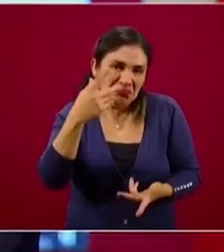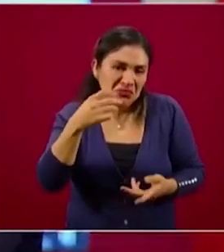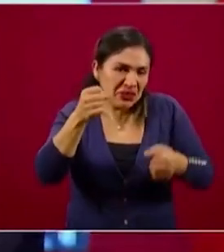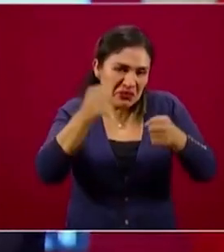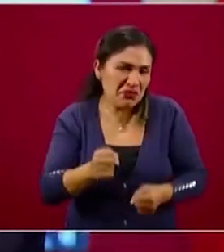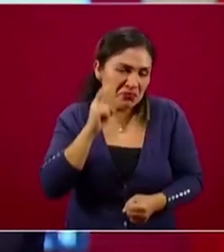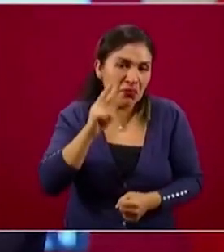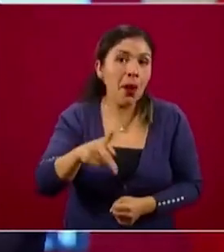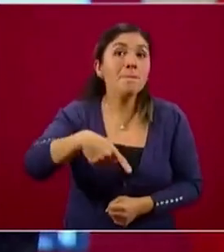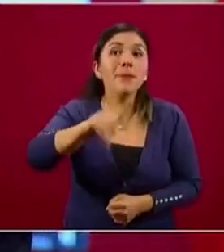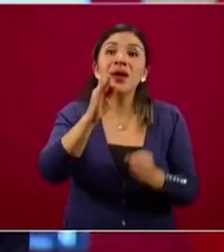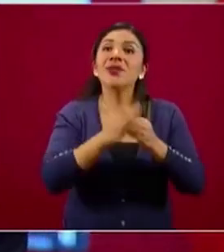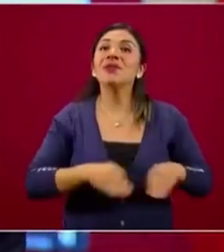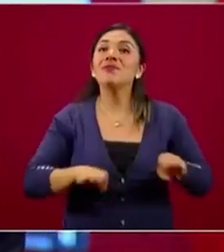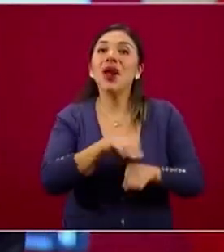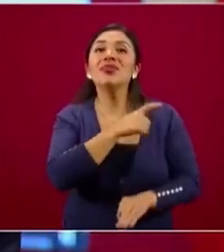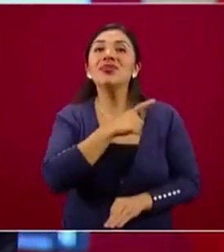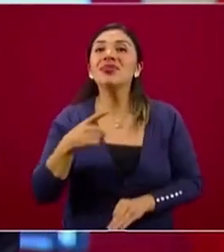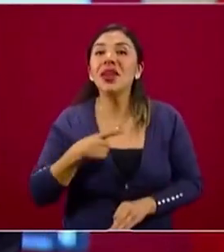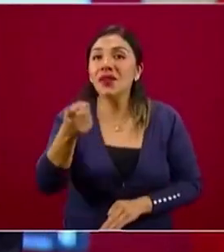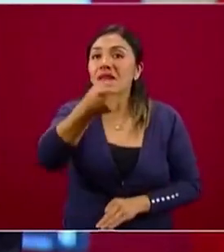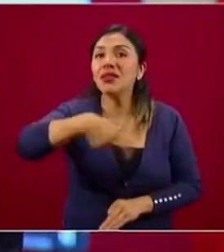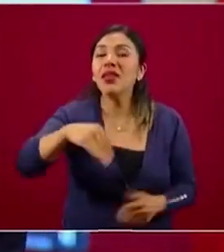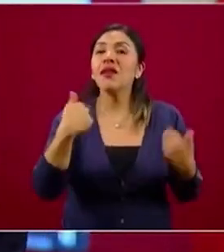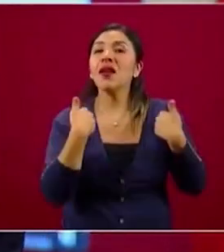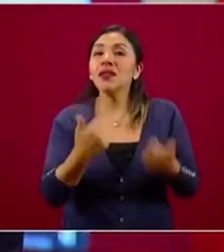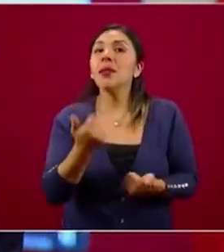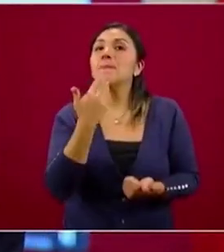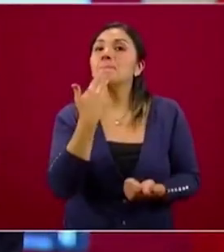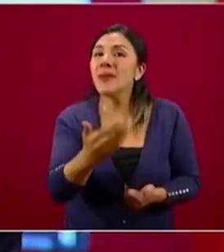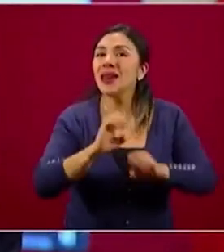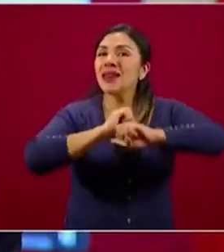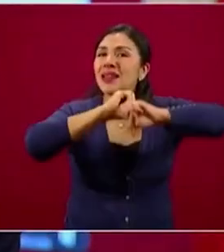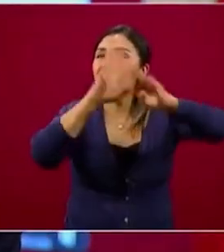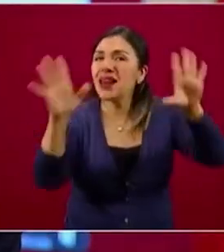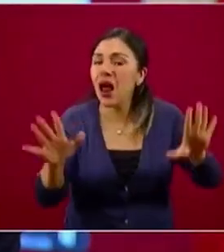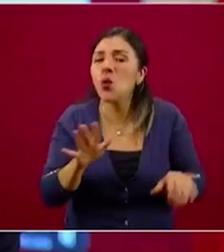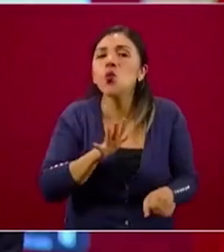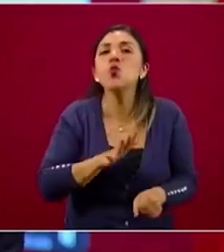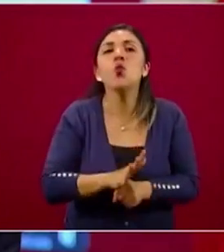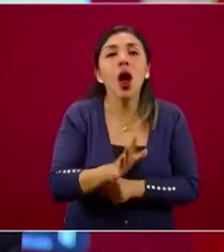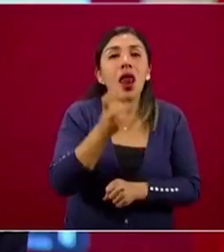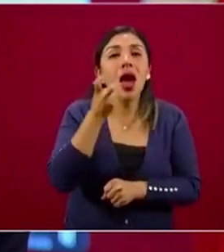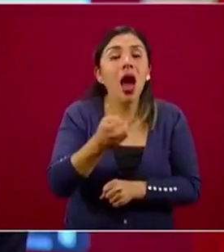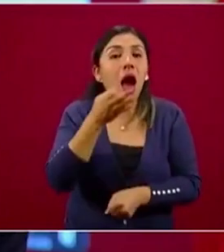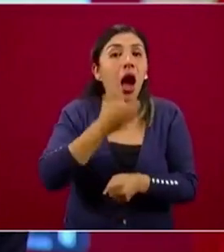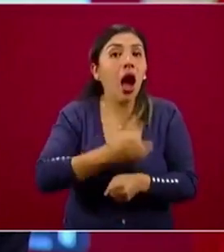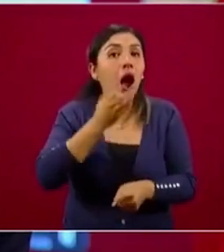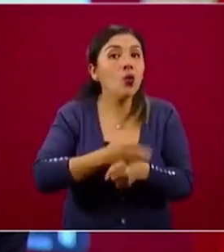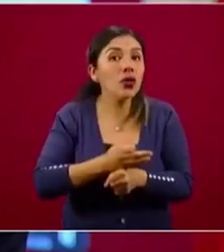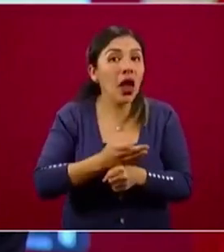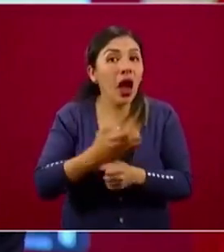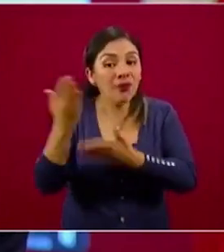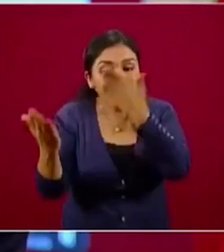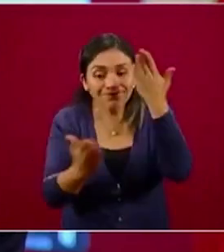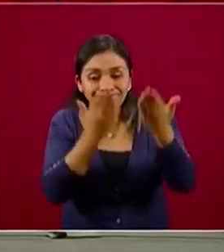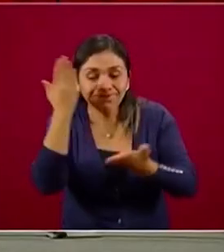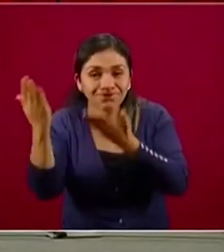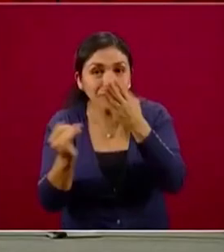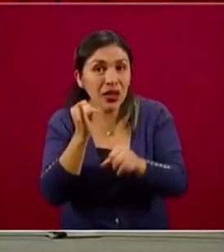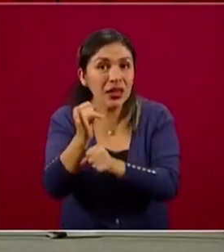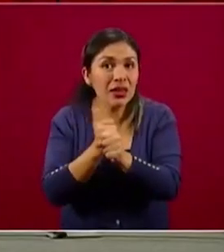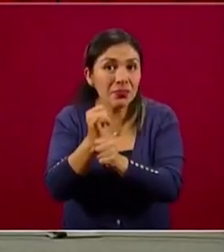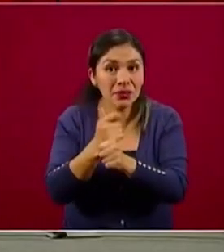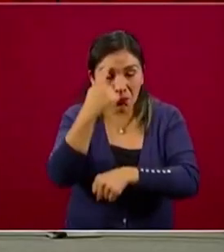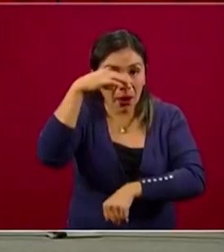importantísimo que la población tenga claramente situado cuál es el estado que guarda el desarrollo de este tipo de